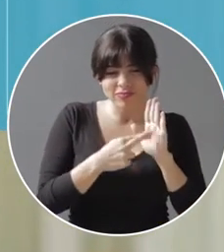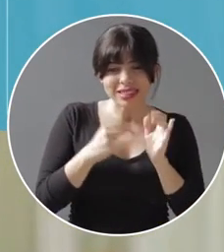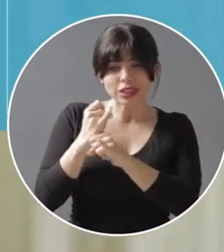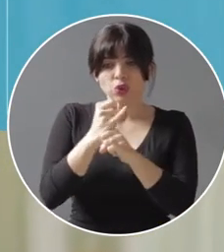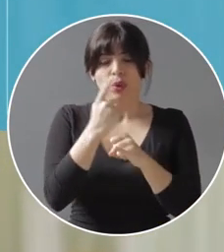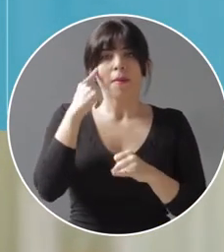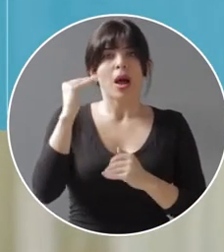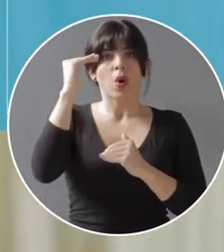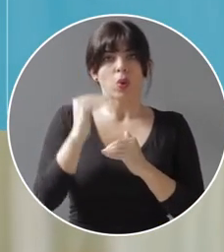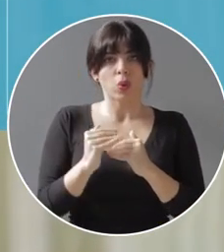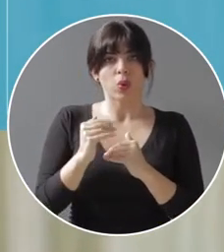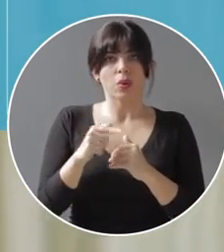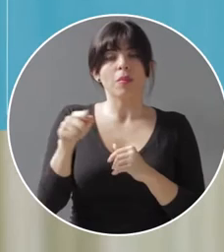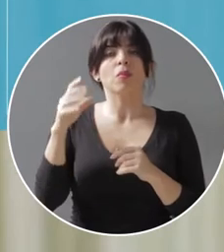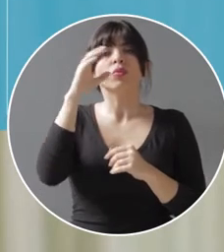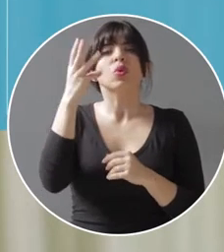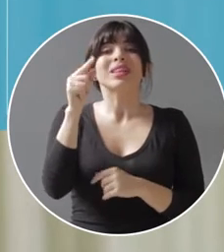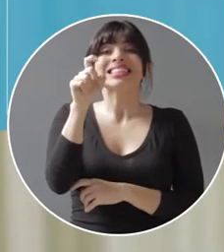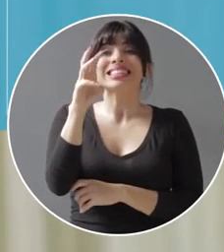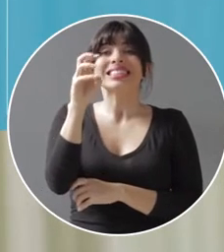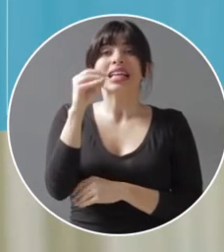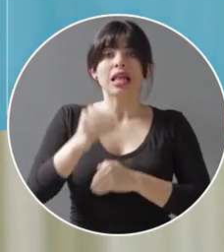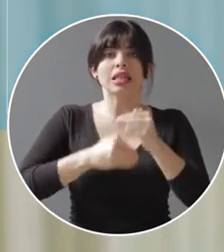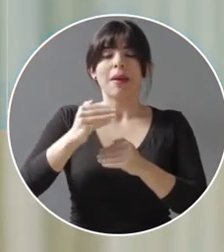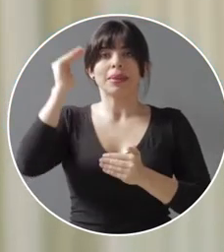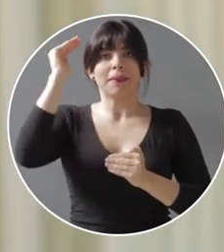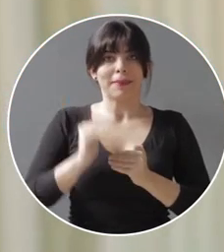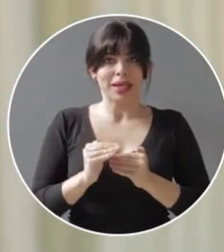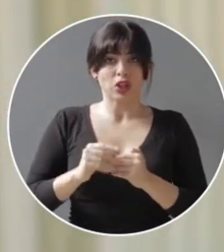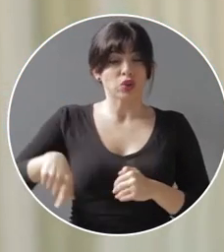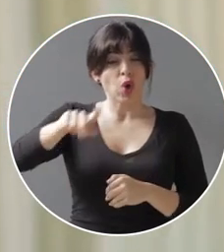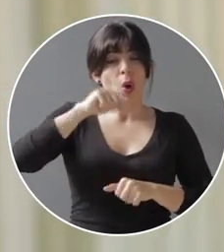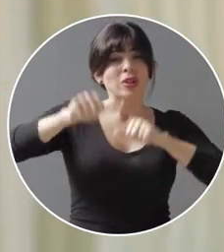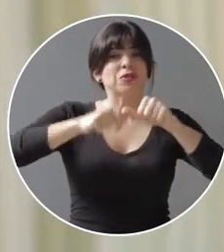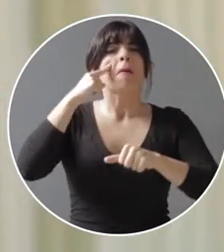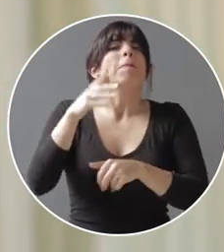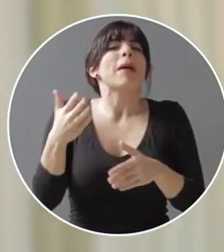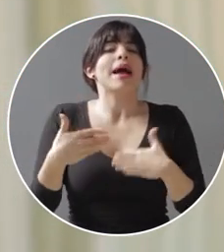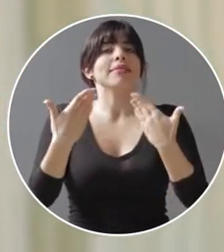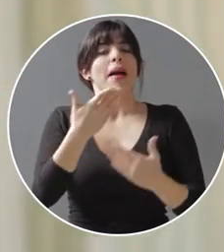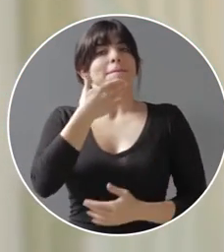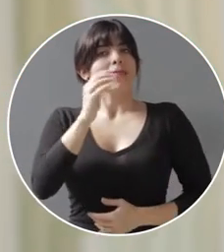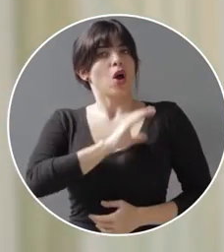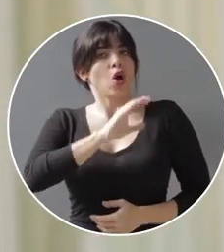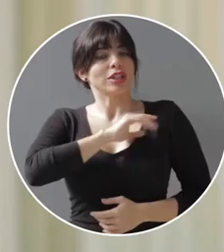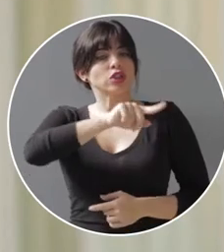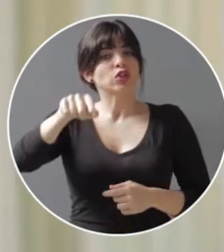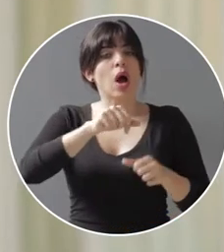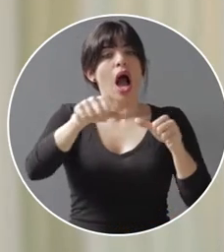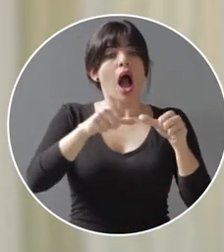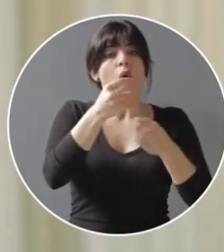institucionales que procuran simplificar 160 trámites. Todo este esfuerzo para dar mejores condiciones a